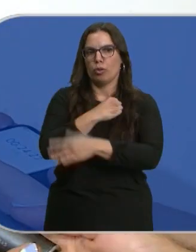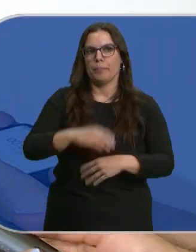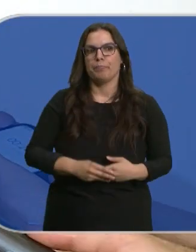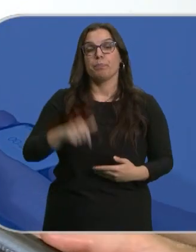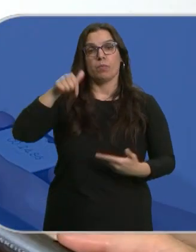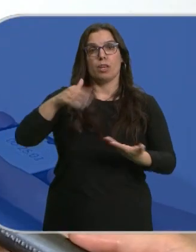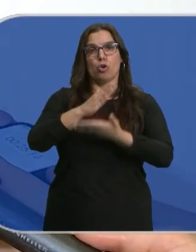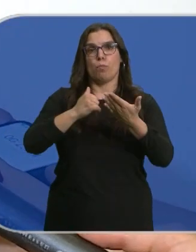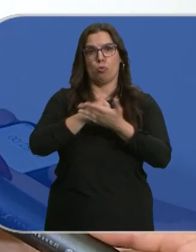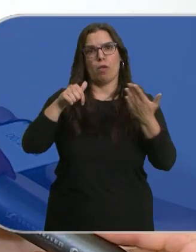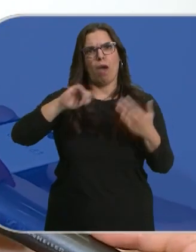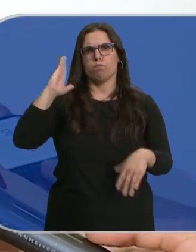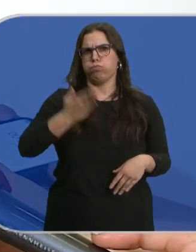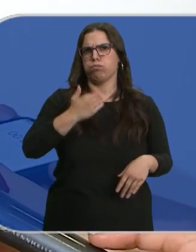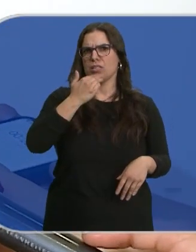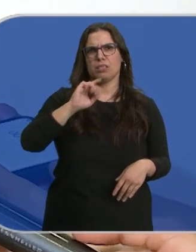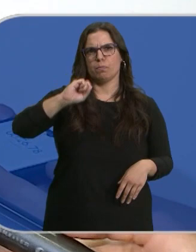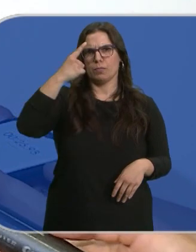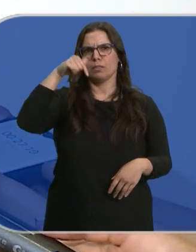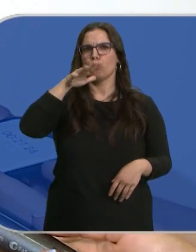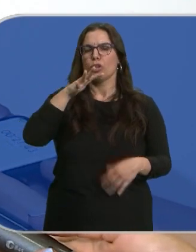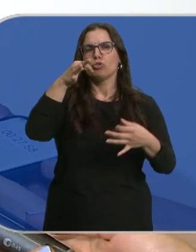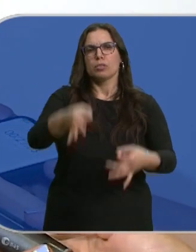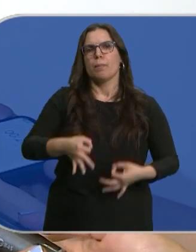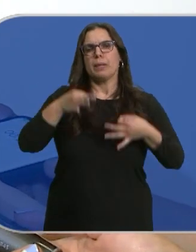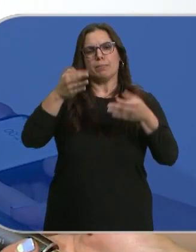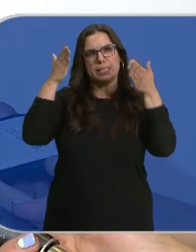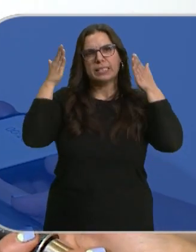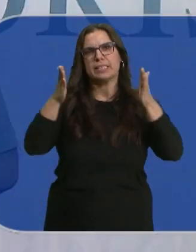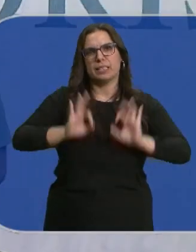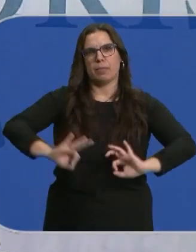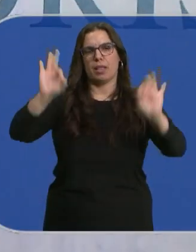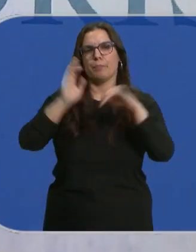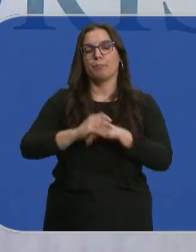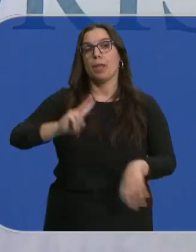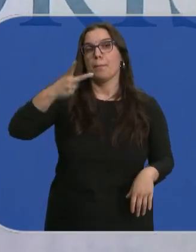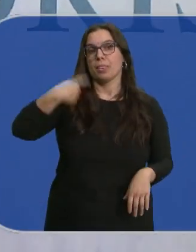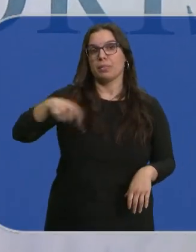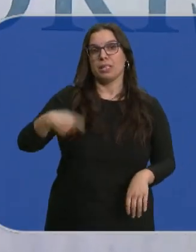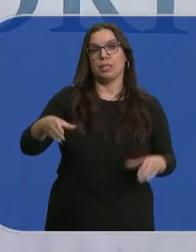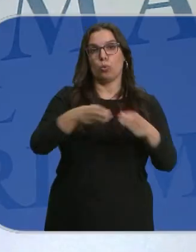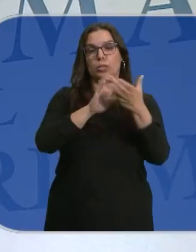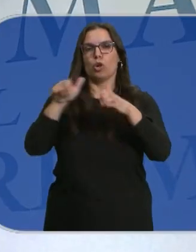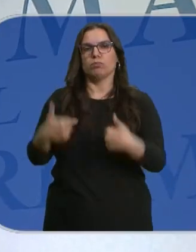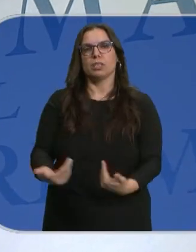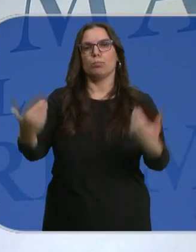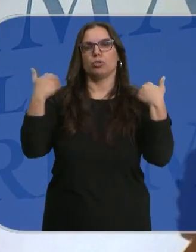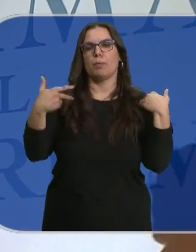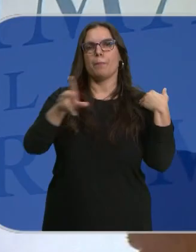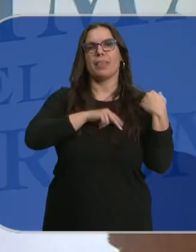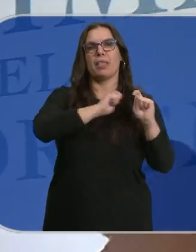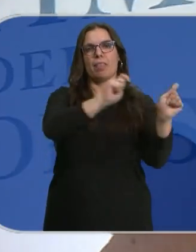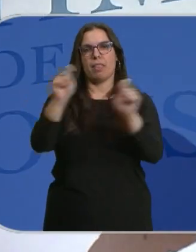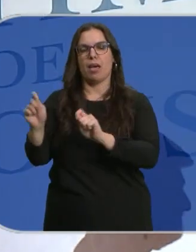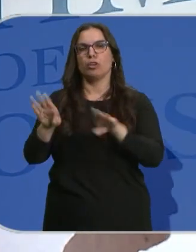de las más afectadas por esta lacra y por eso hacemos siempre un énfasis especial. El vicepresidente de la Junta ha sido el encargado de entregar